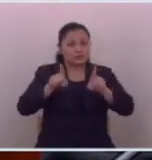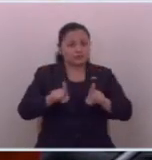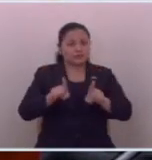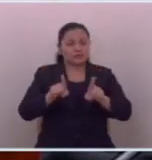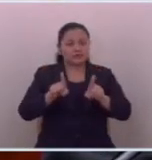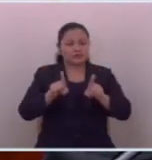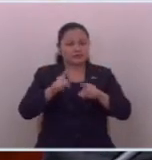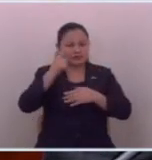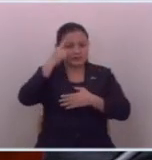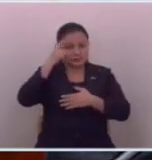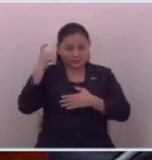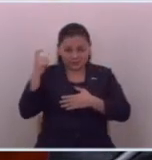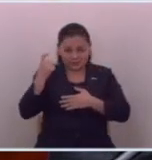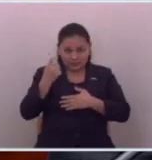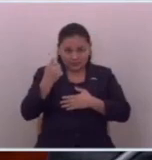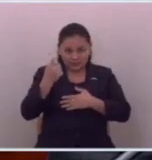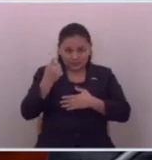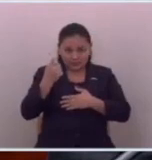o ya no se acuerdan